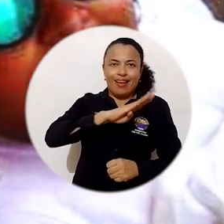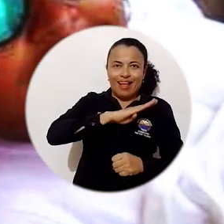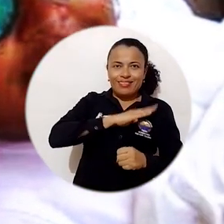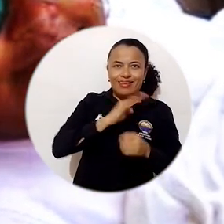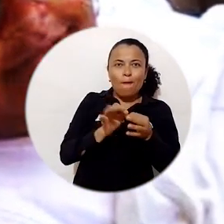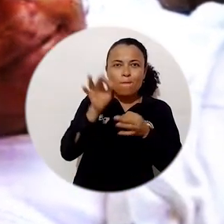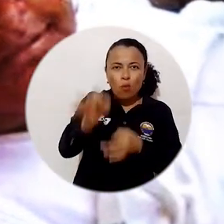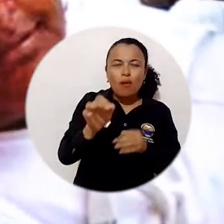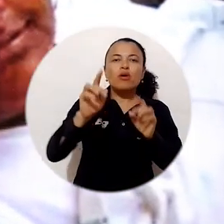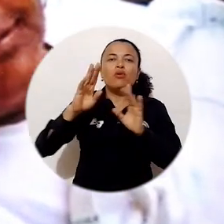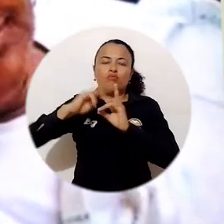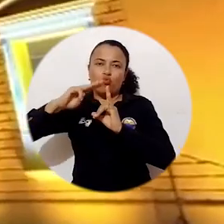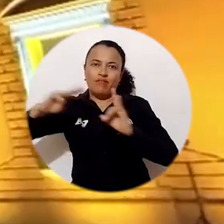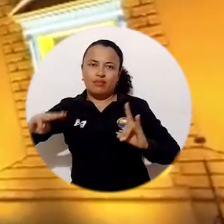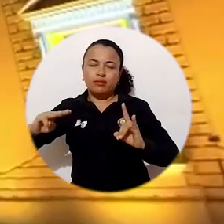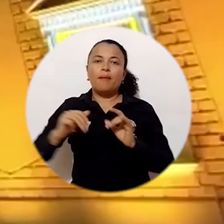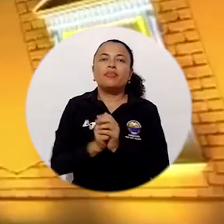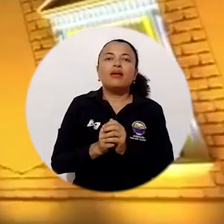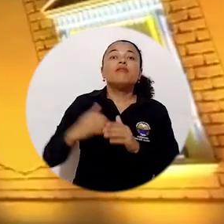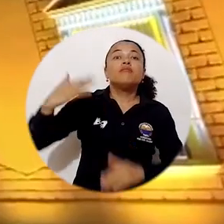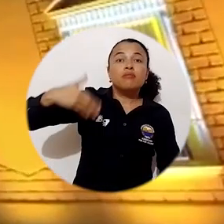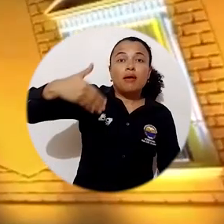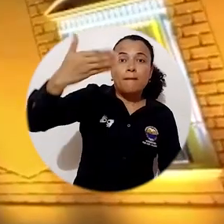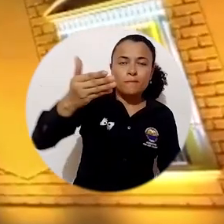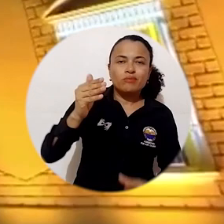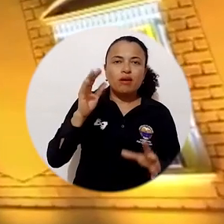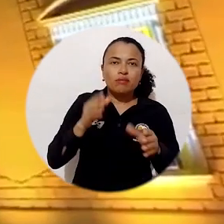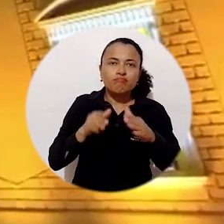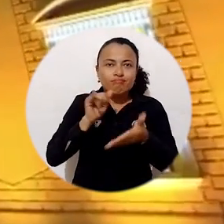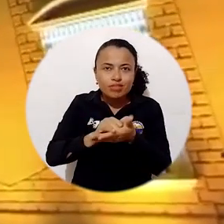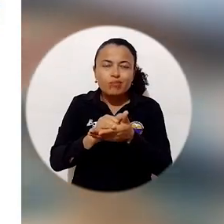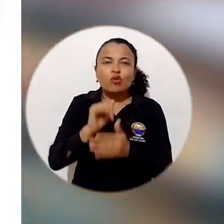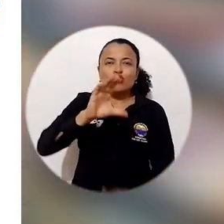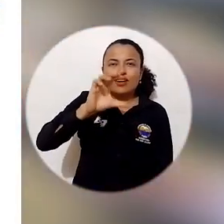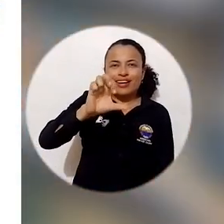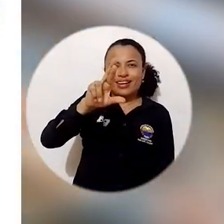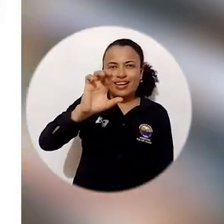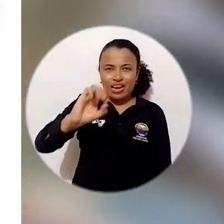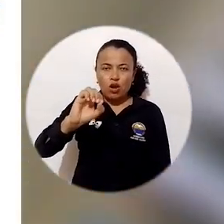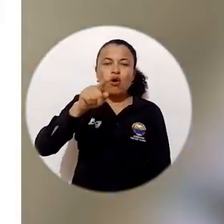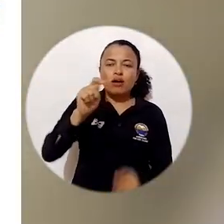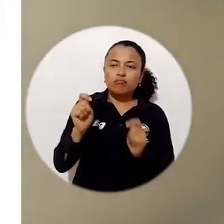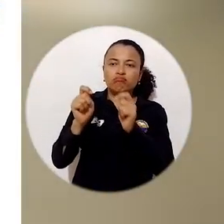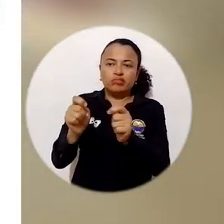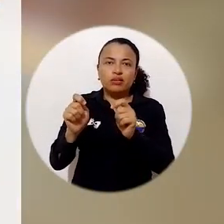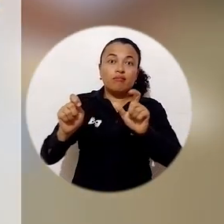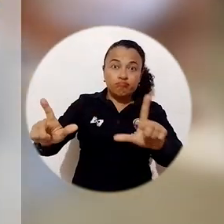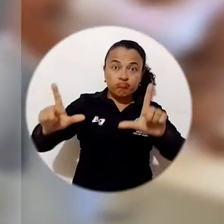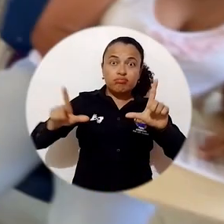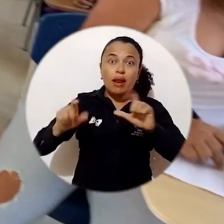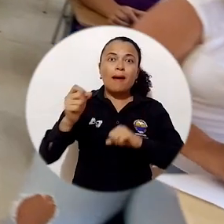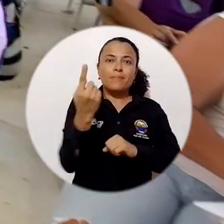Municipal y que próximamente, a través del Centro para la Regionalización de la Educación y las Oportunidades, creo, las